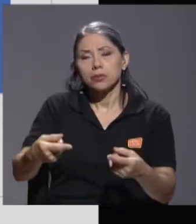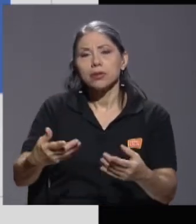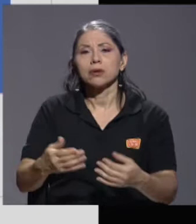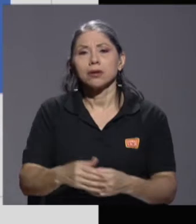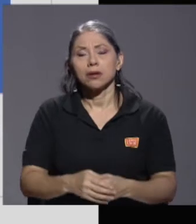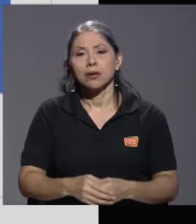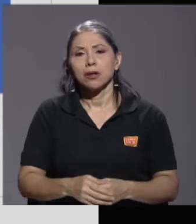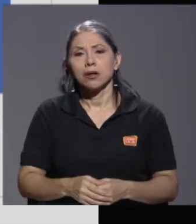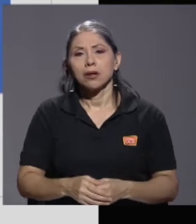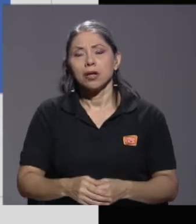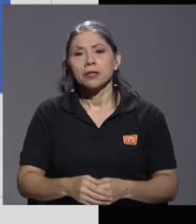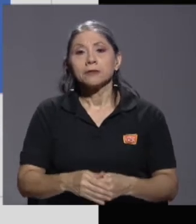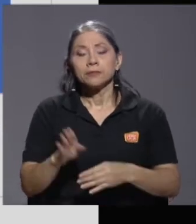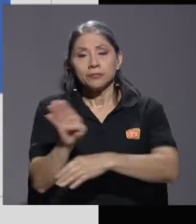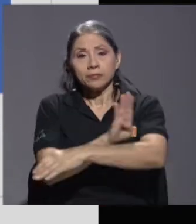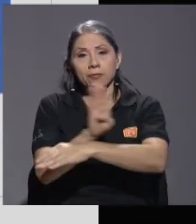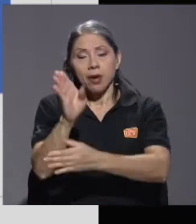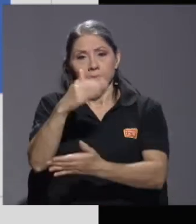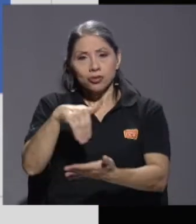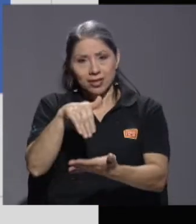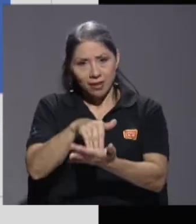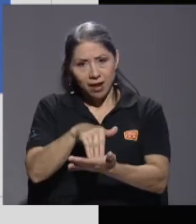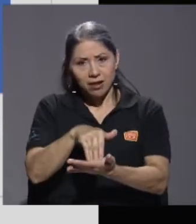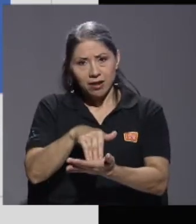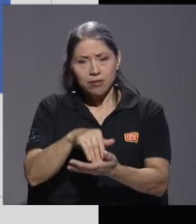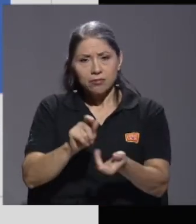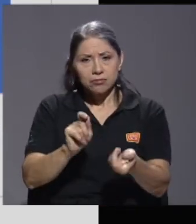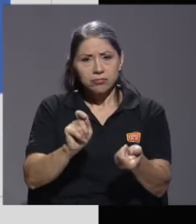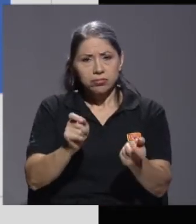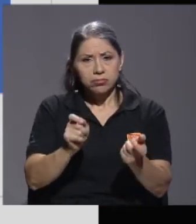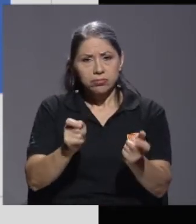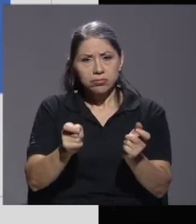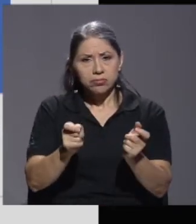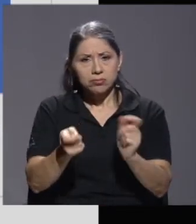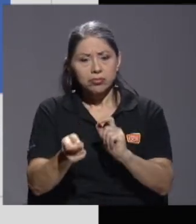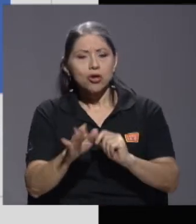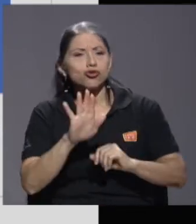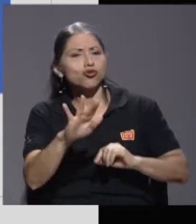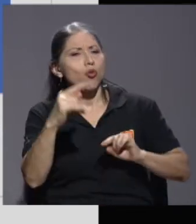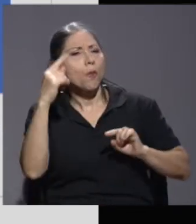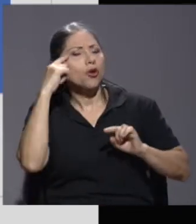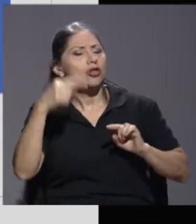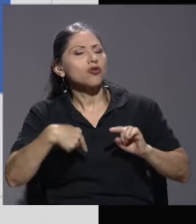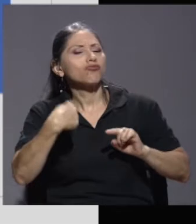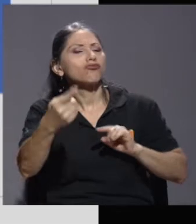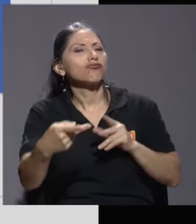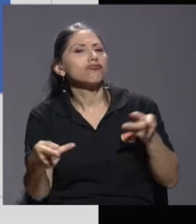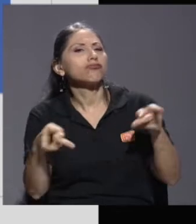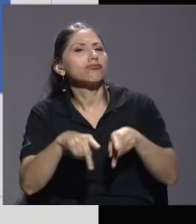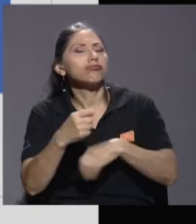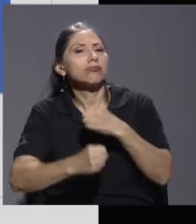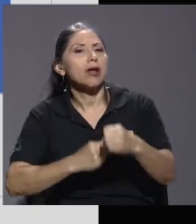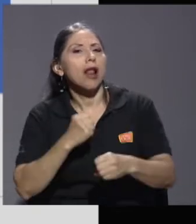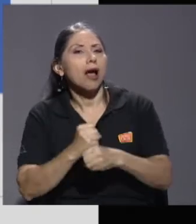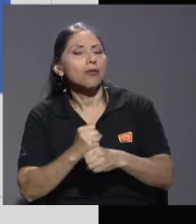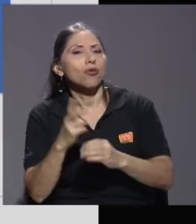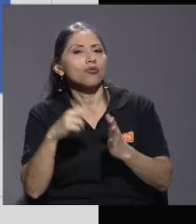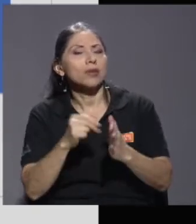el Banco Central fue modificando su predicción de déficit para el año 2019